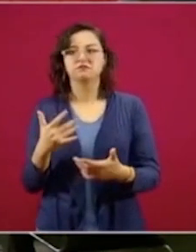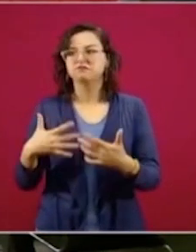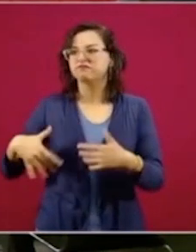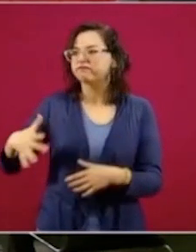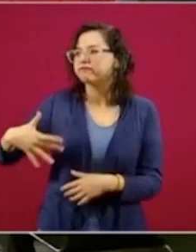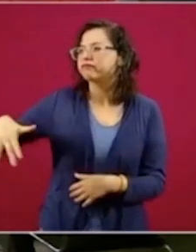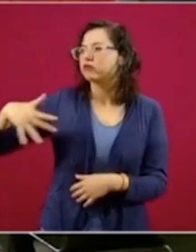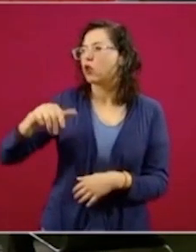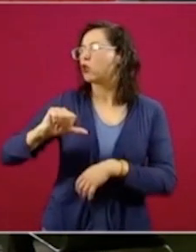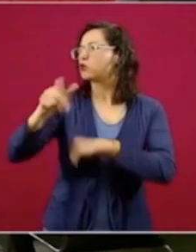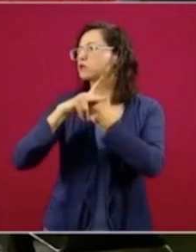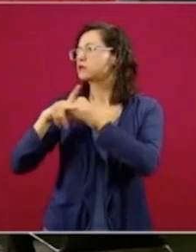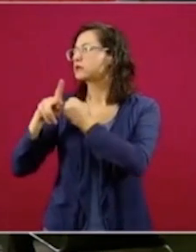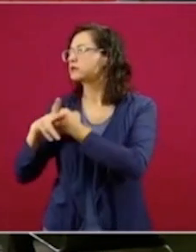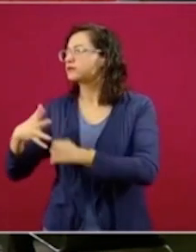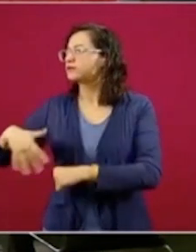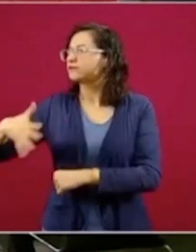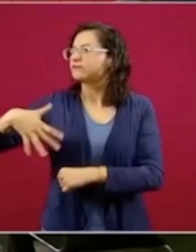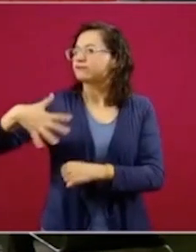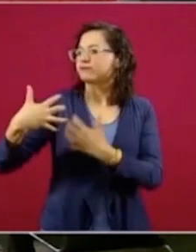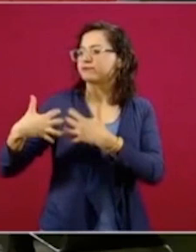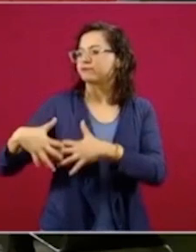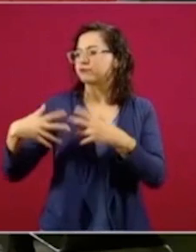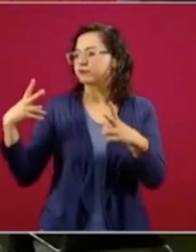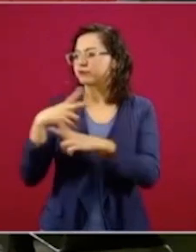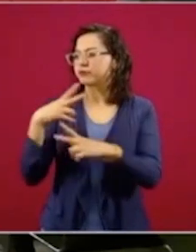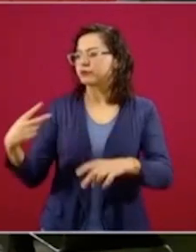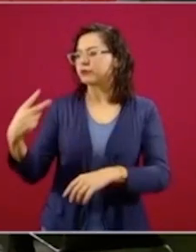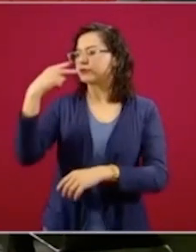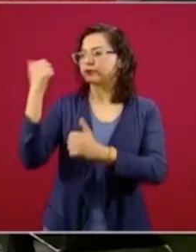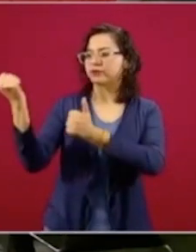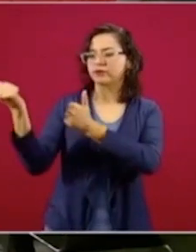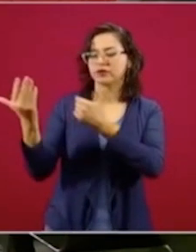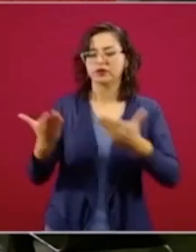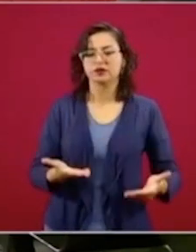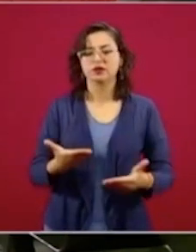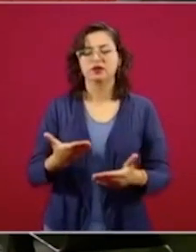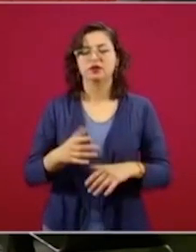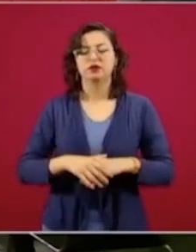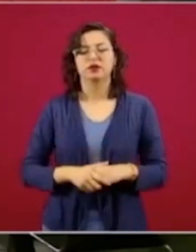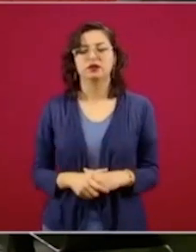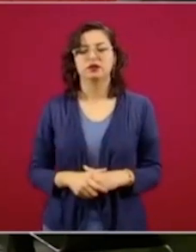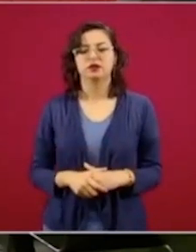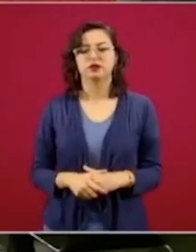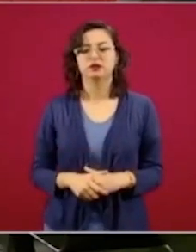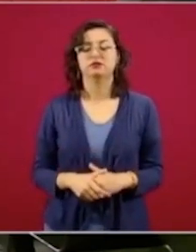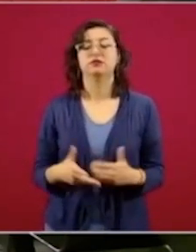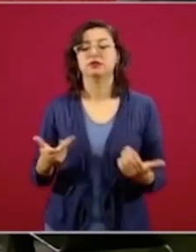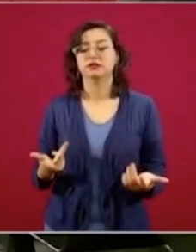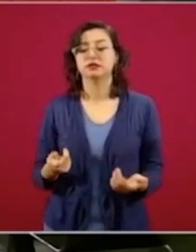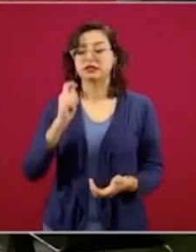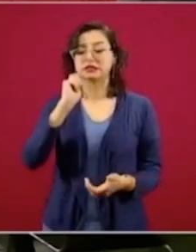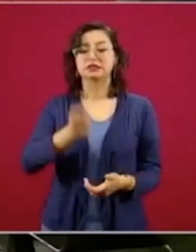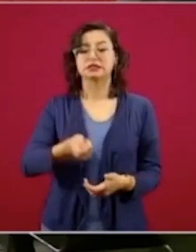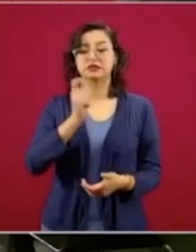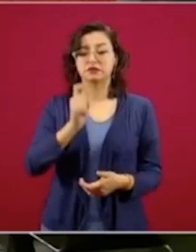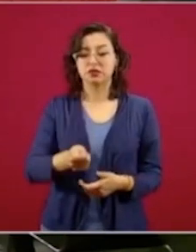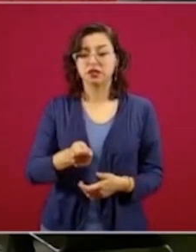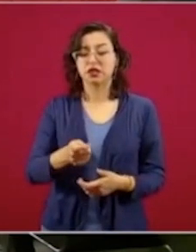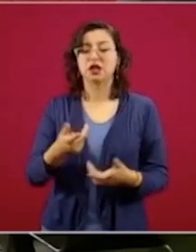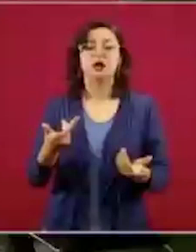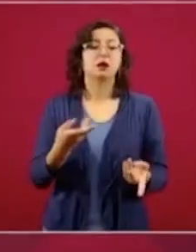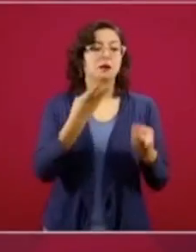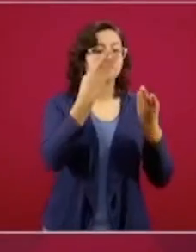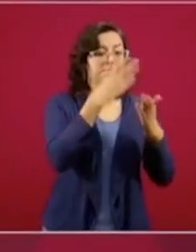en el exterior. Muchas gracias por estar aquí con nosotros. De lo que se trata es sociedad civil, instituciones